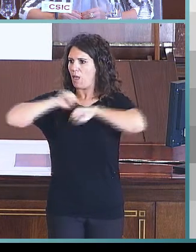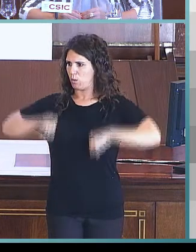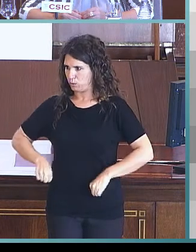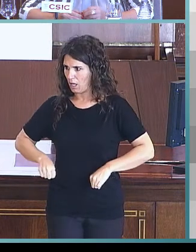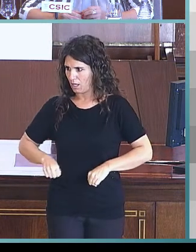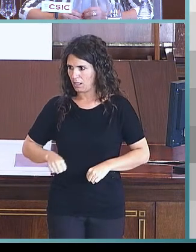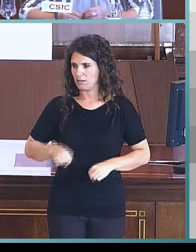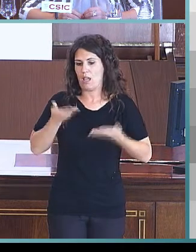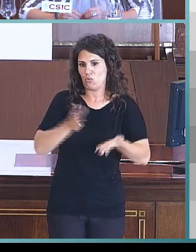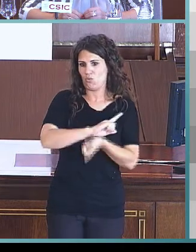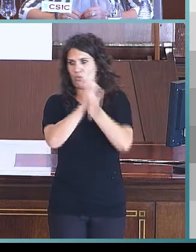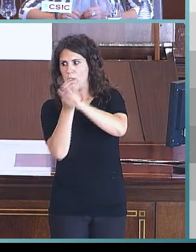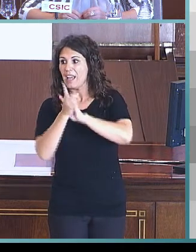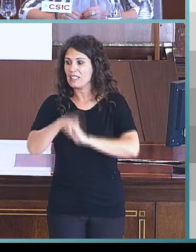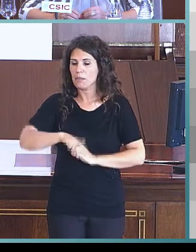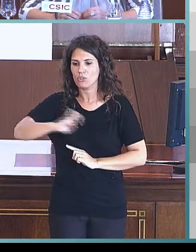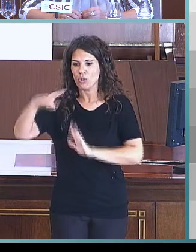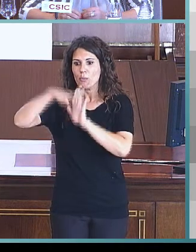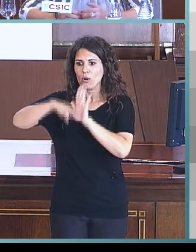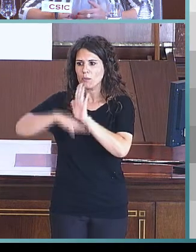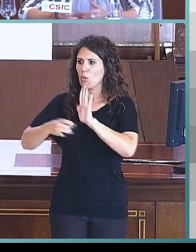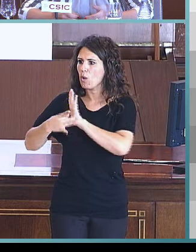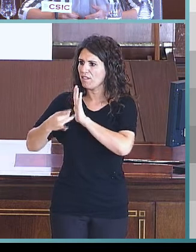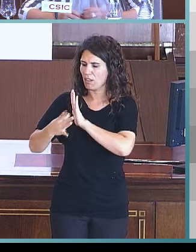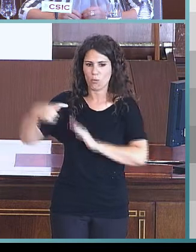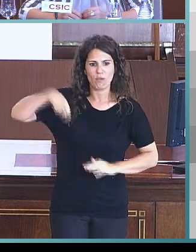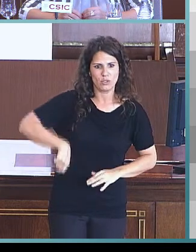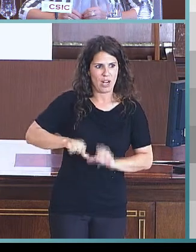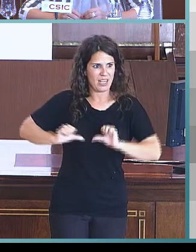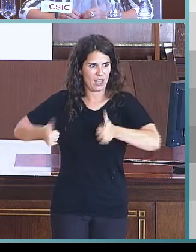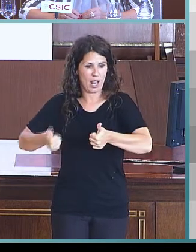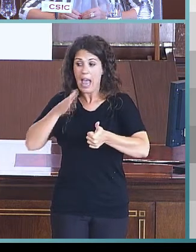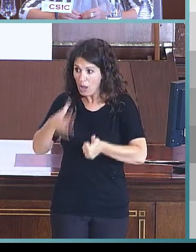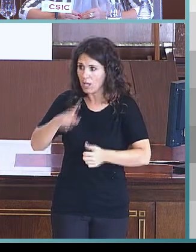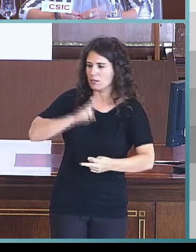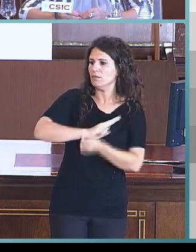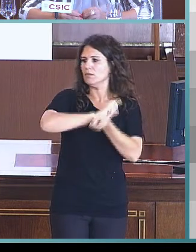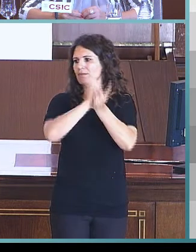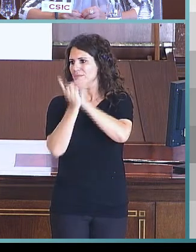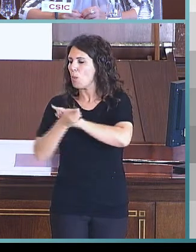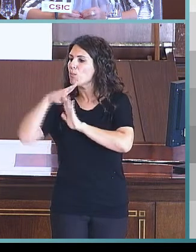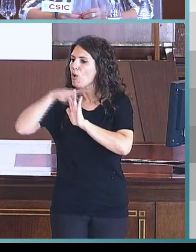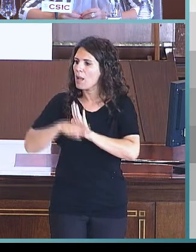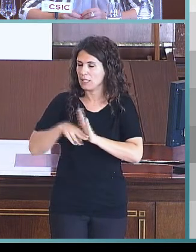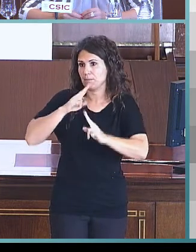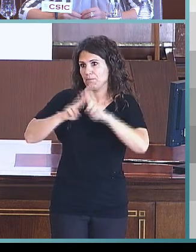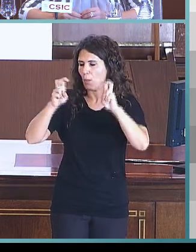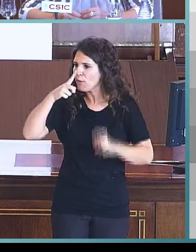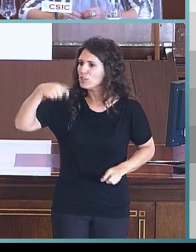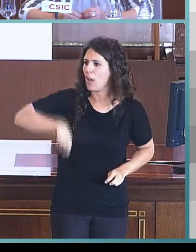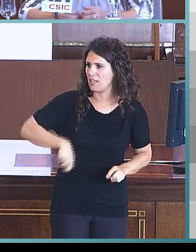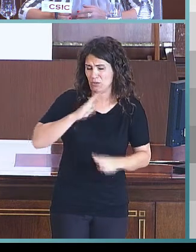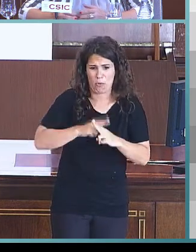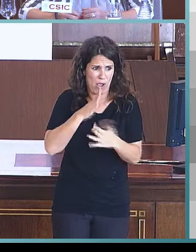programas de cualificación profesional inicial, que ahora se nos están transformando en lo que se llaman programas profesionales,